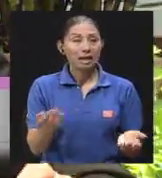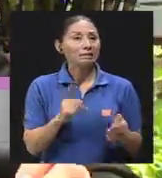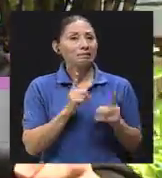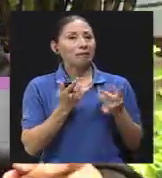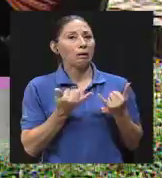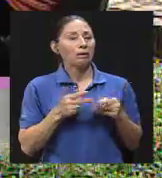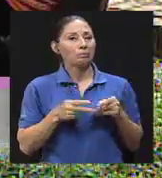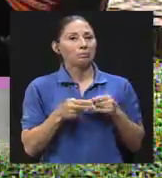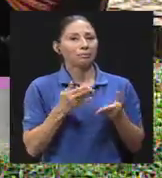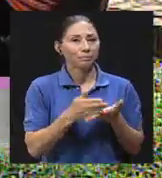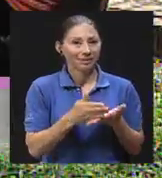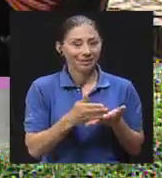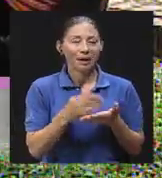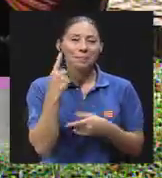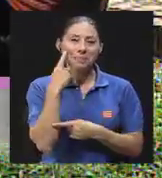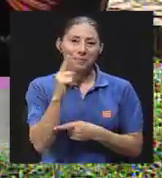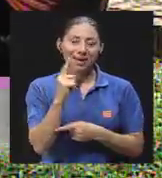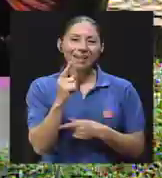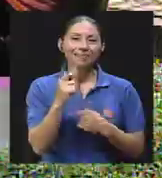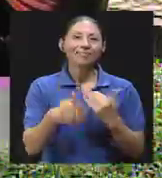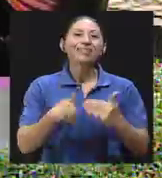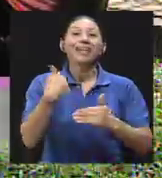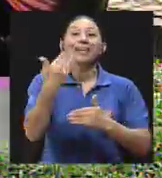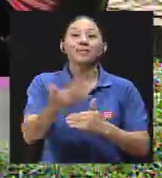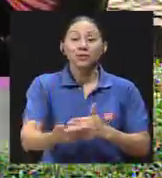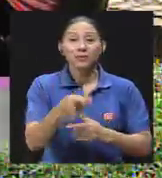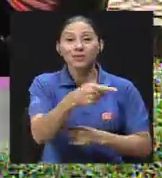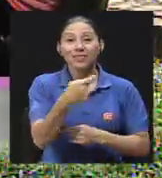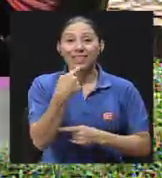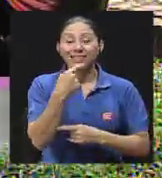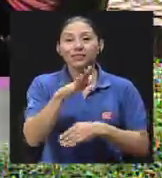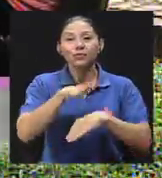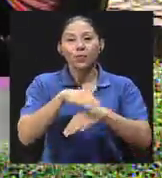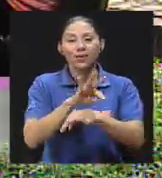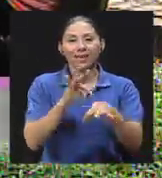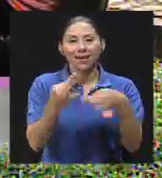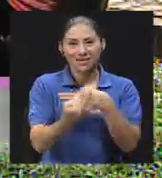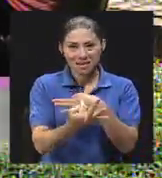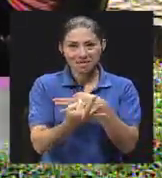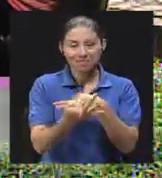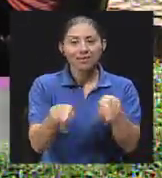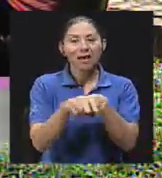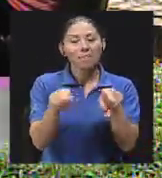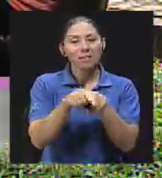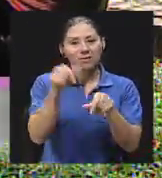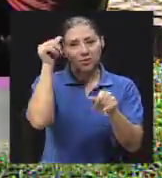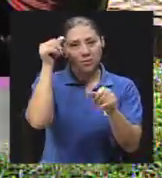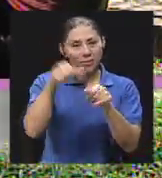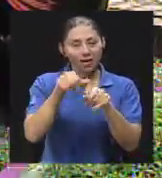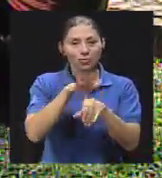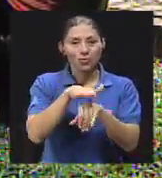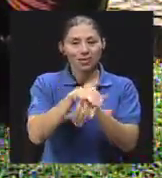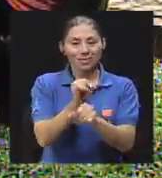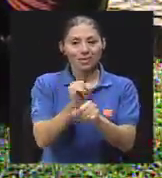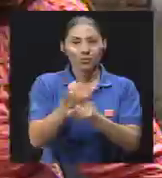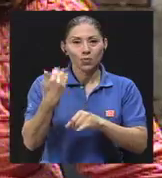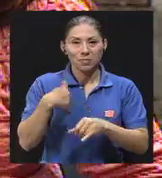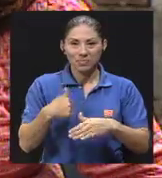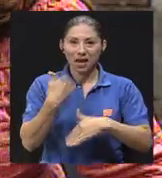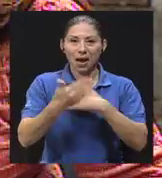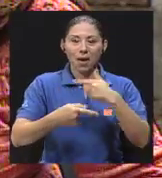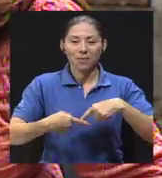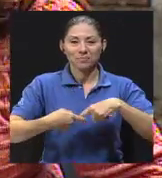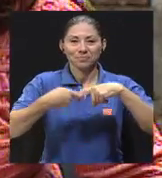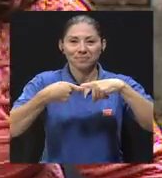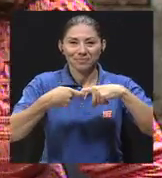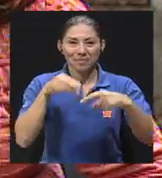es... Voy a interrumpirlo ahí, don Jaime, para después decir exactamente esto del taller, y para recordar también más del Instituto Güem. Vamos